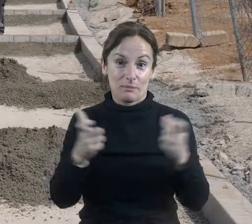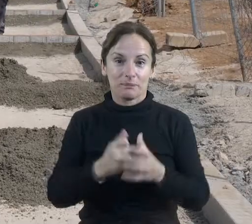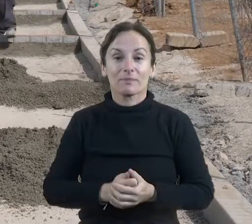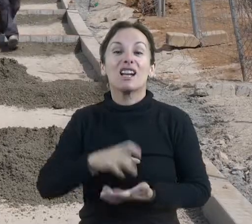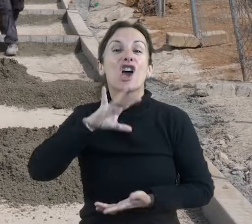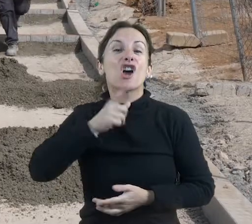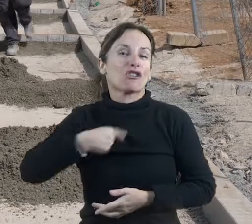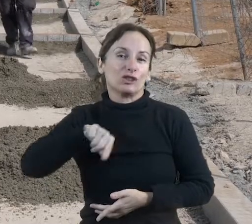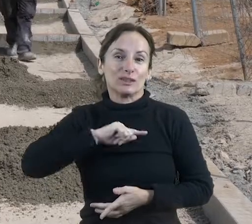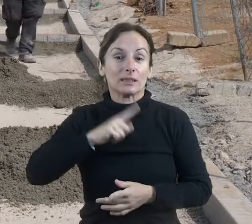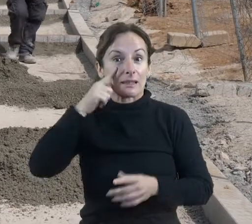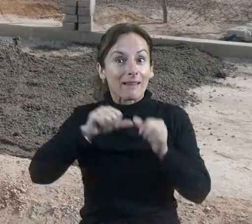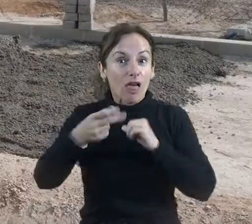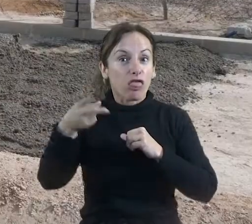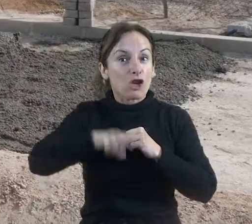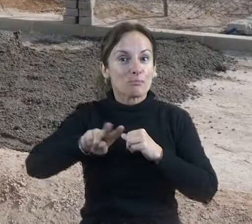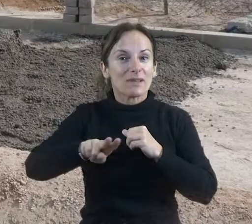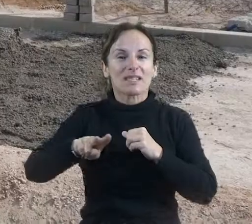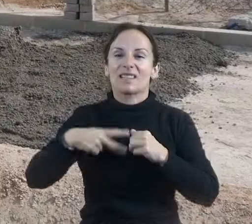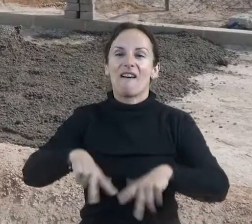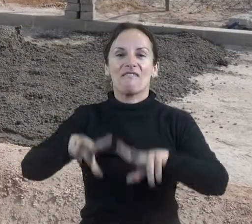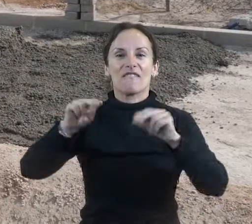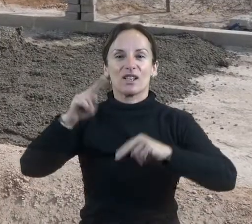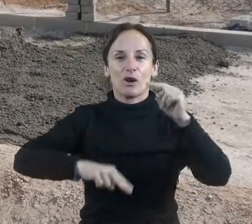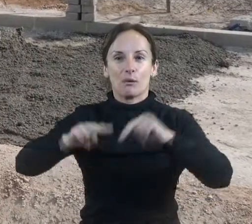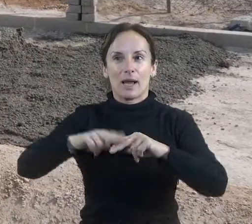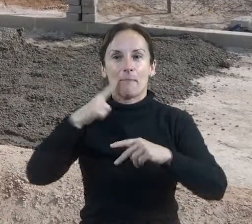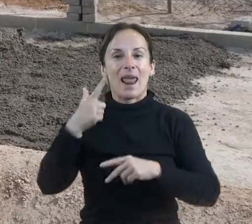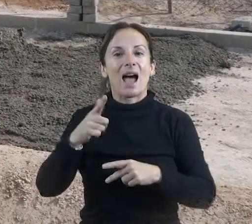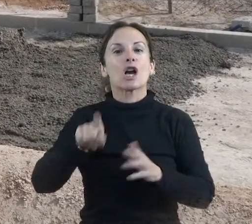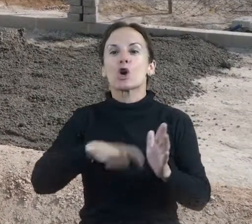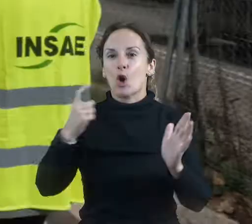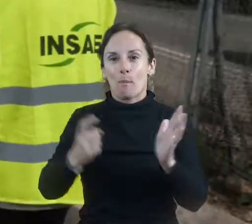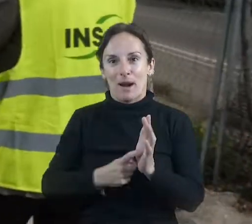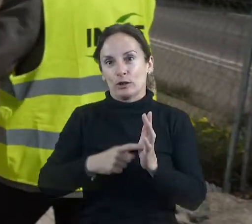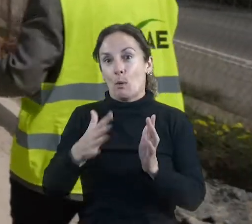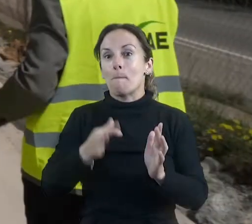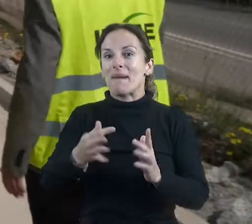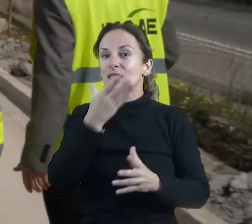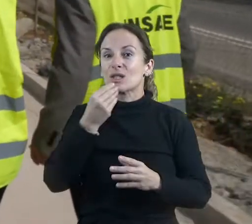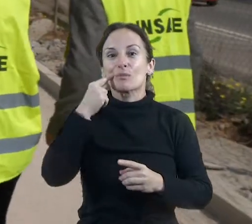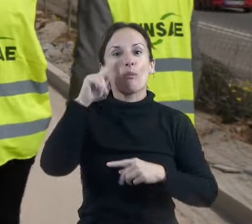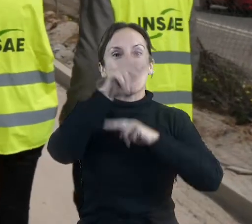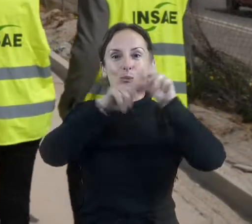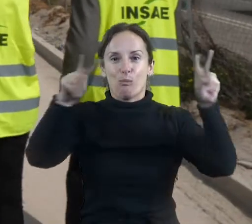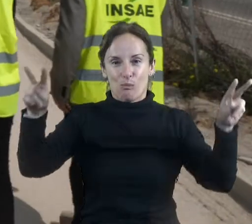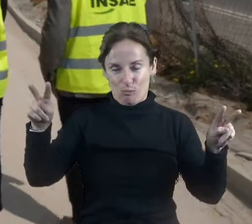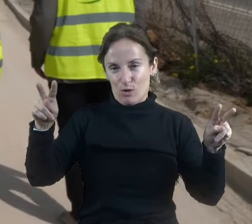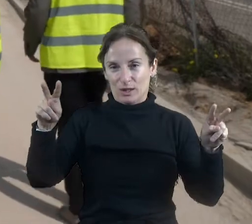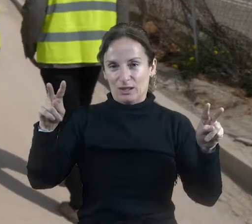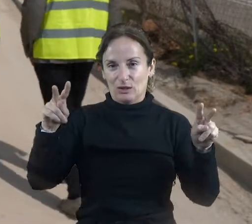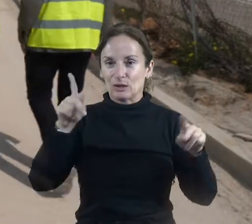ansiosos de que pasen estos dos meses que es lo que queda de obra para poder visualizar también todo lo que será una integración